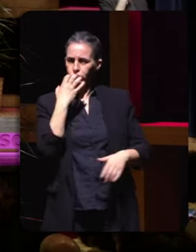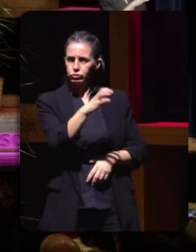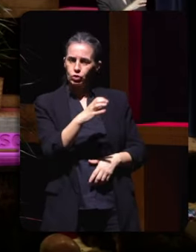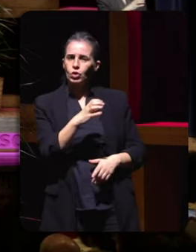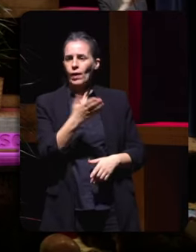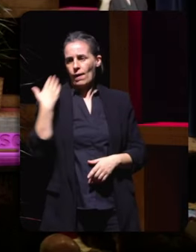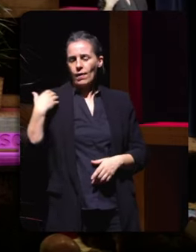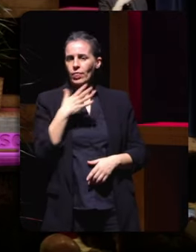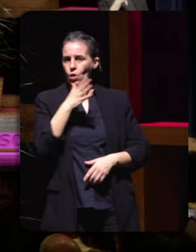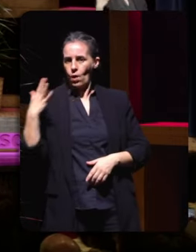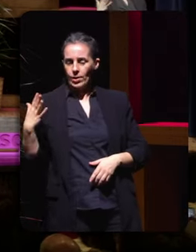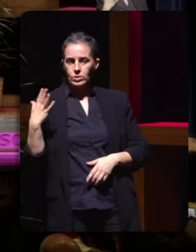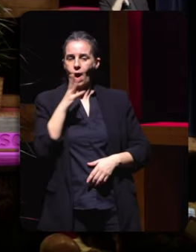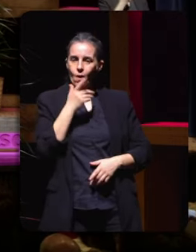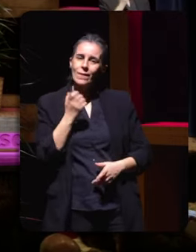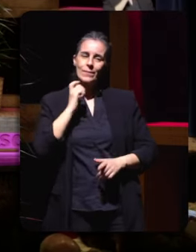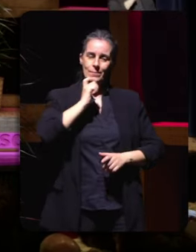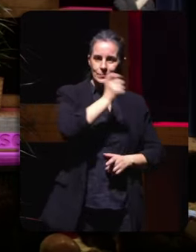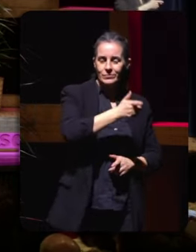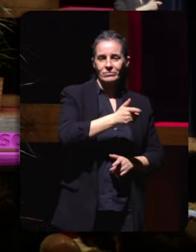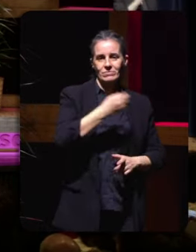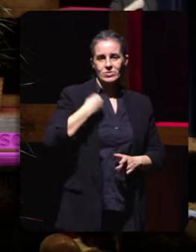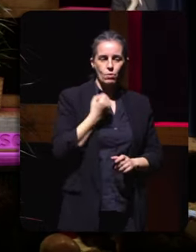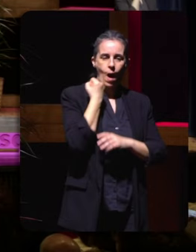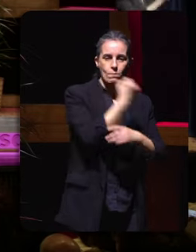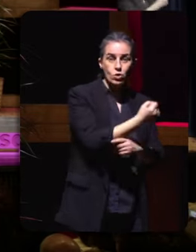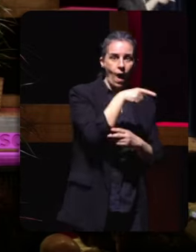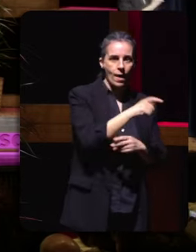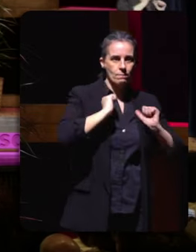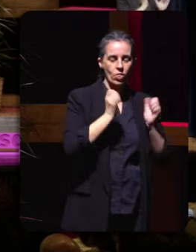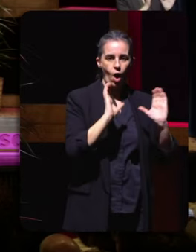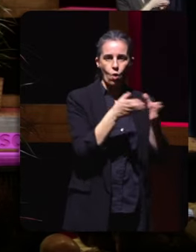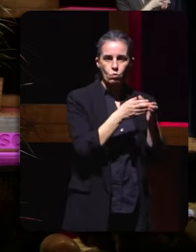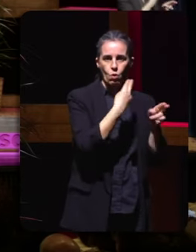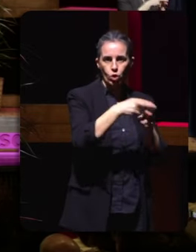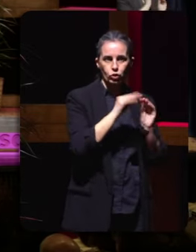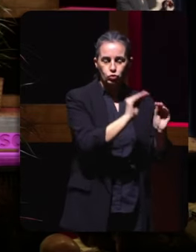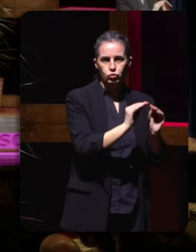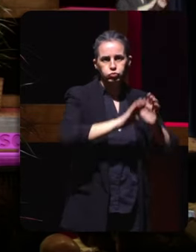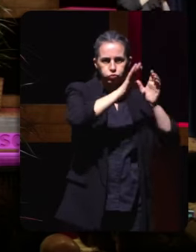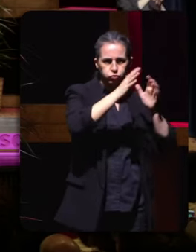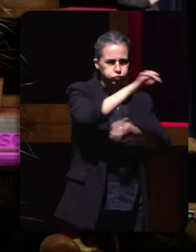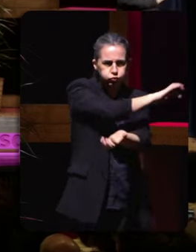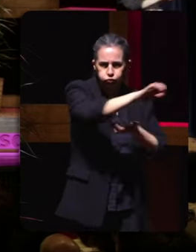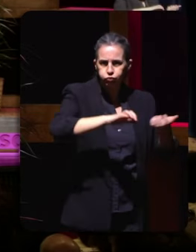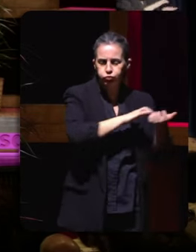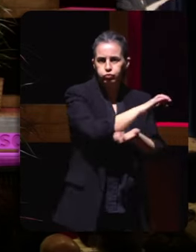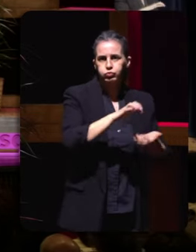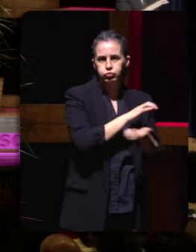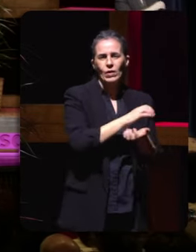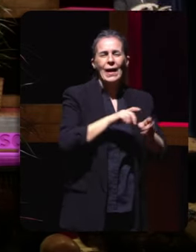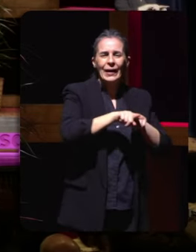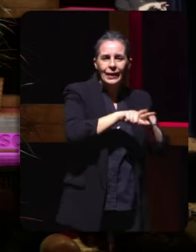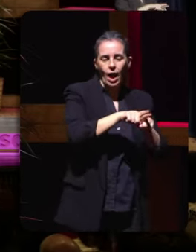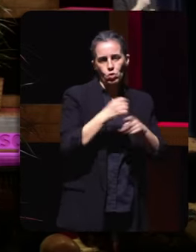Tribunal Constitucional. Se desatou aí a tormenta en seu partido con os sectores máis ultramontanos, con a Iglesia de sú parte, criticando